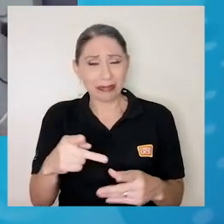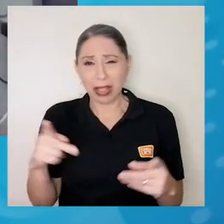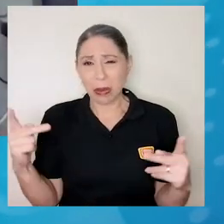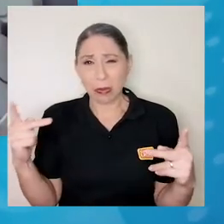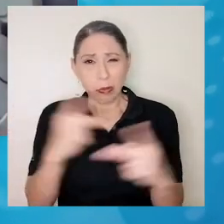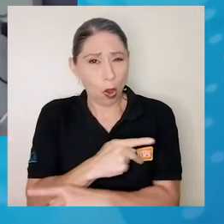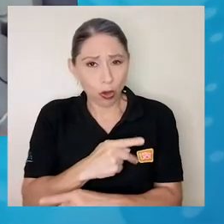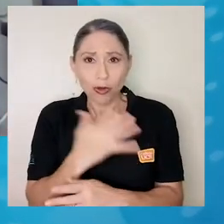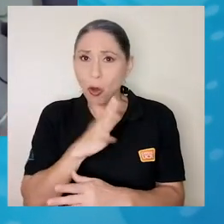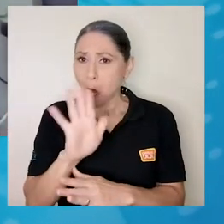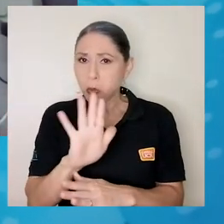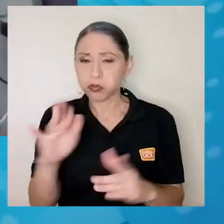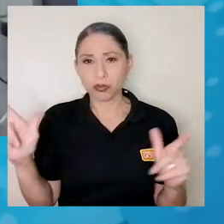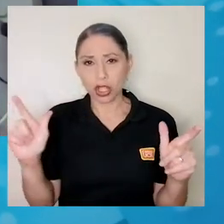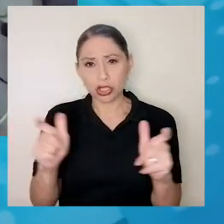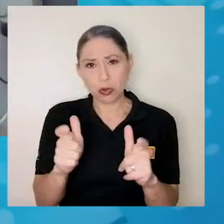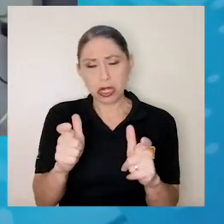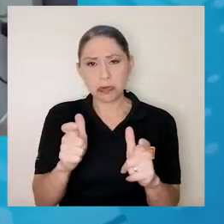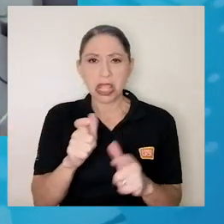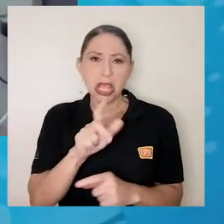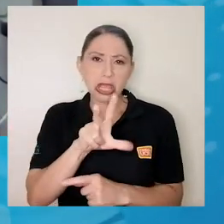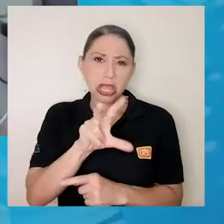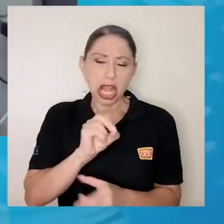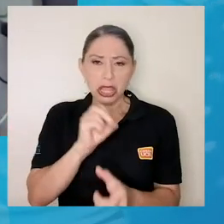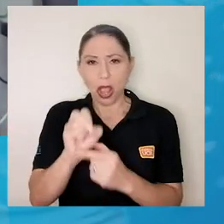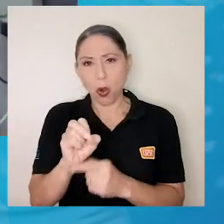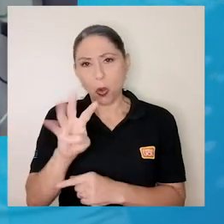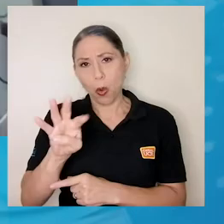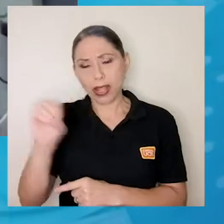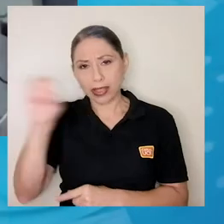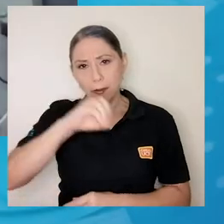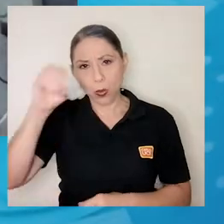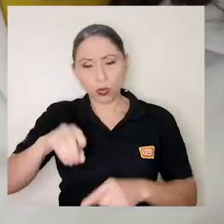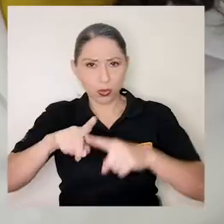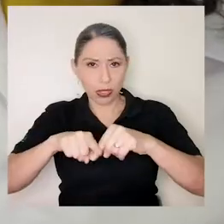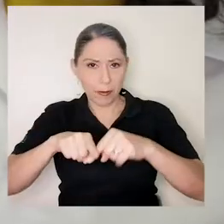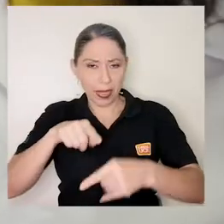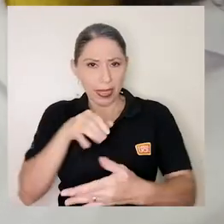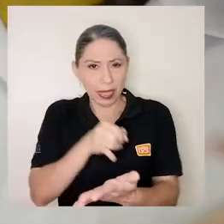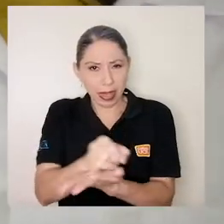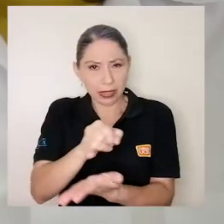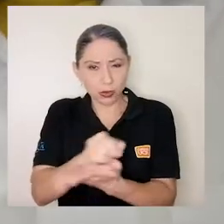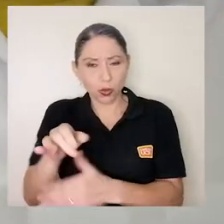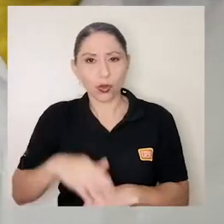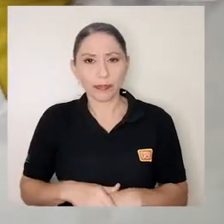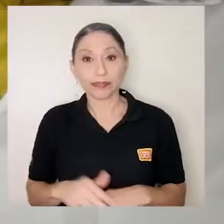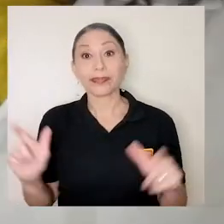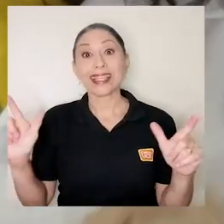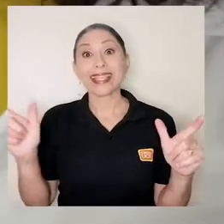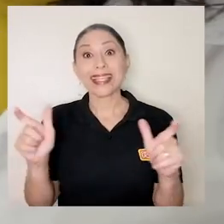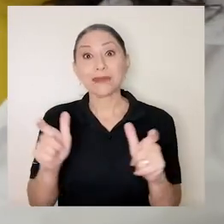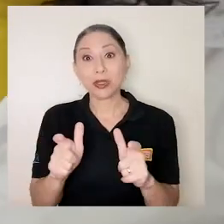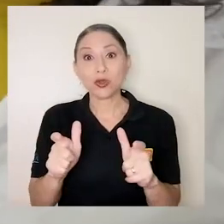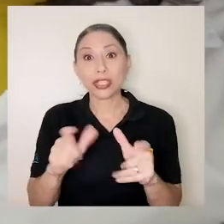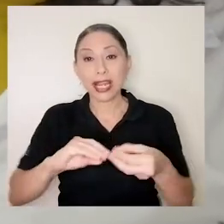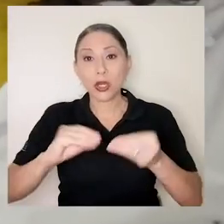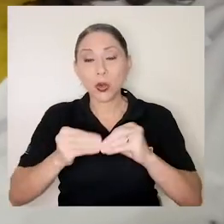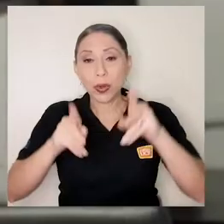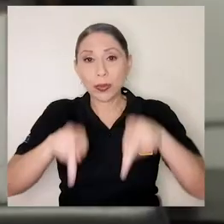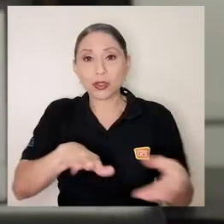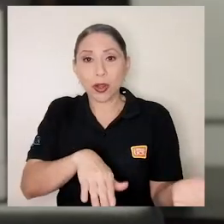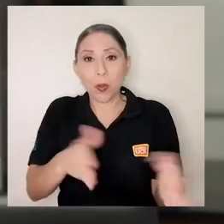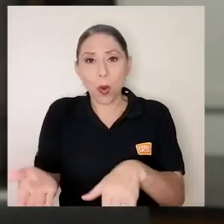40-30%, dependiendo del estudio que se analice, y disminuye la mortalidad en un